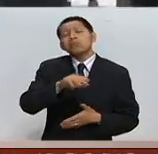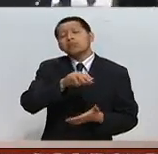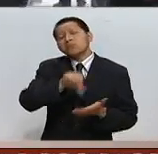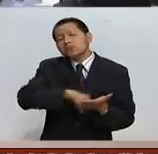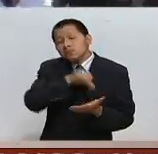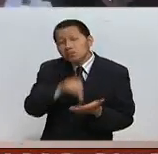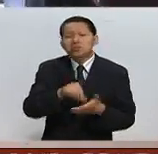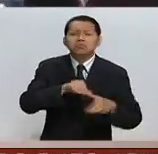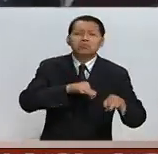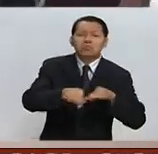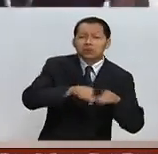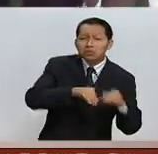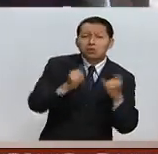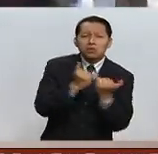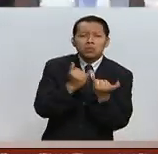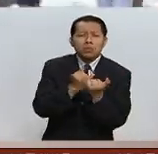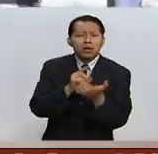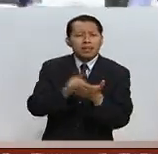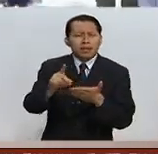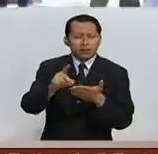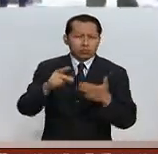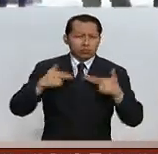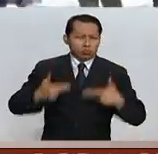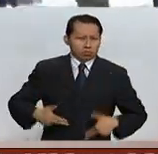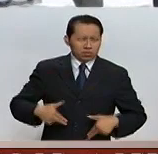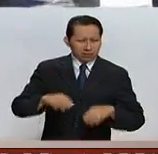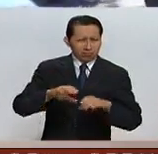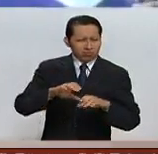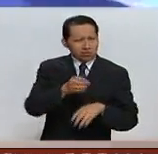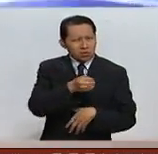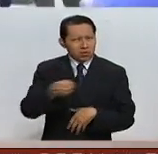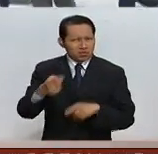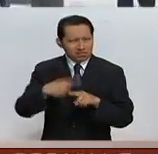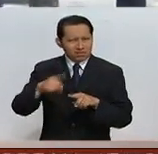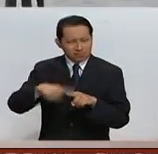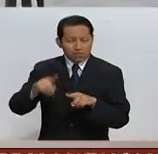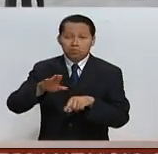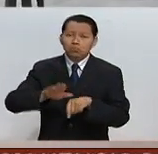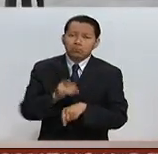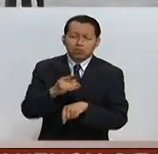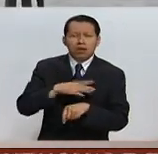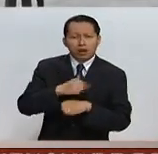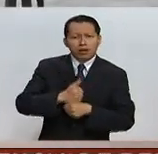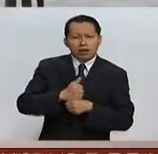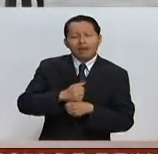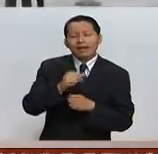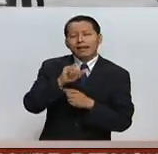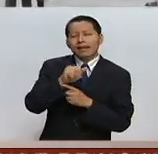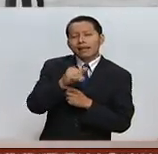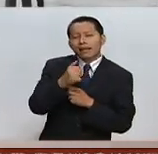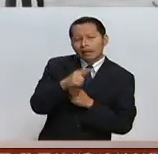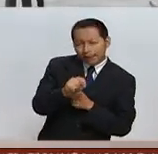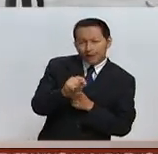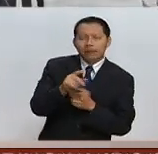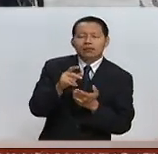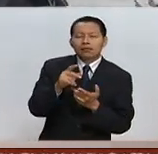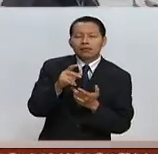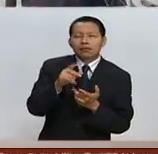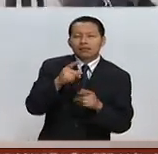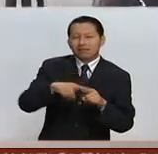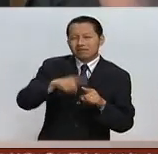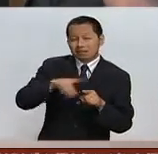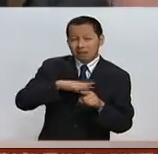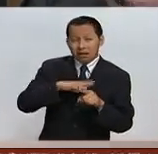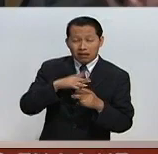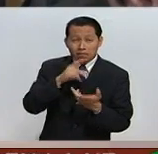de derechos humanos, víctimas de las FARE como Ingrid Betancur, como Clara Rojas que estuvieron